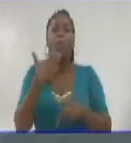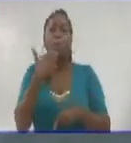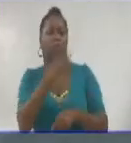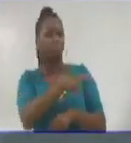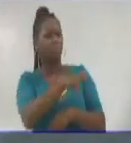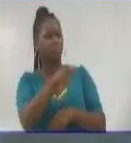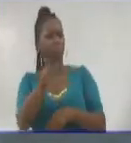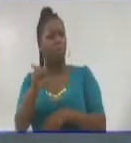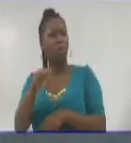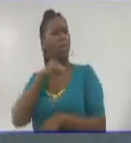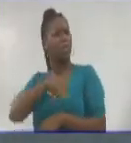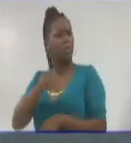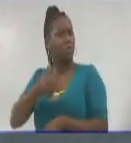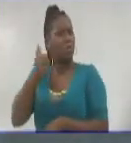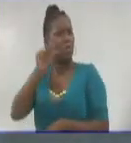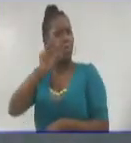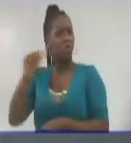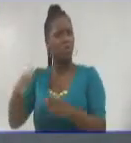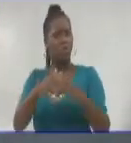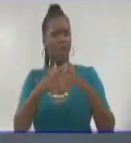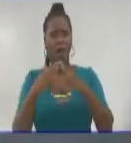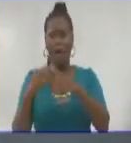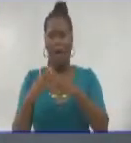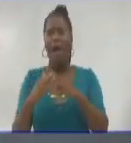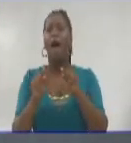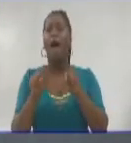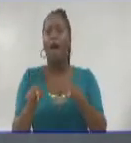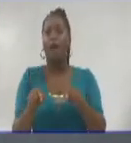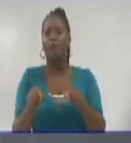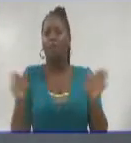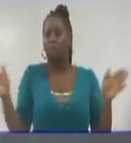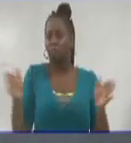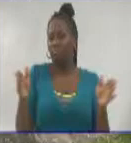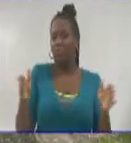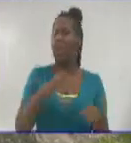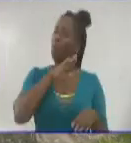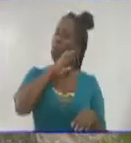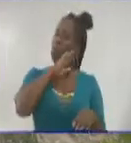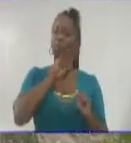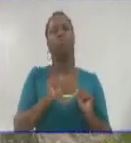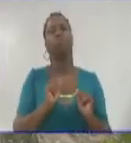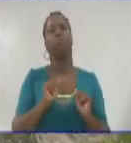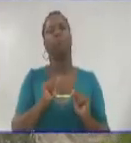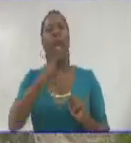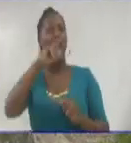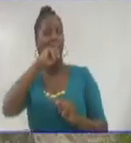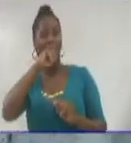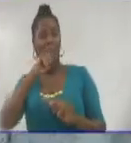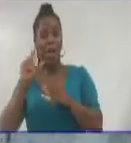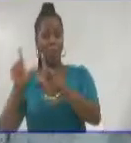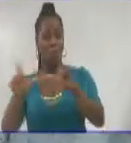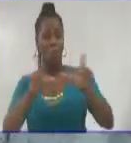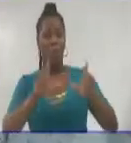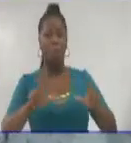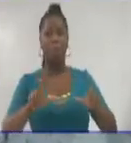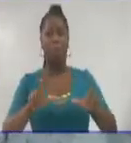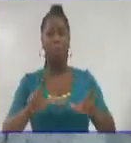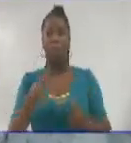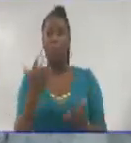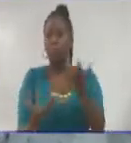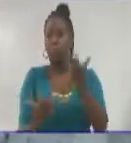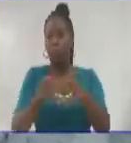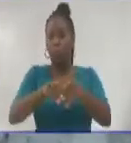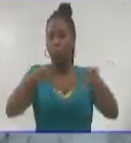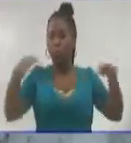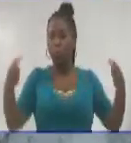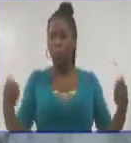gente se siente contenta con la capacidad de la vivienda. Tienen buenos cuartos, los baños van enchapados, tienen sus mesetas. Es decir que tienen un